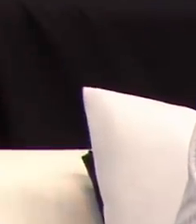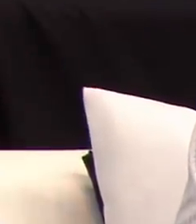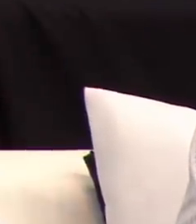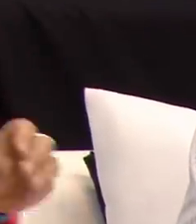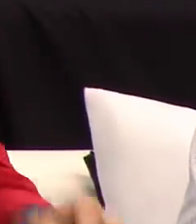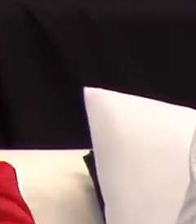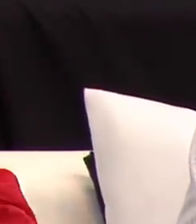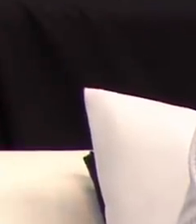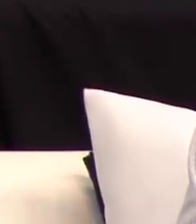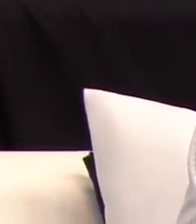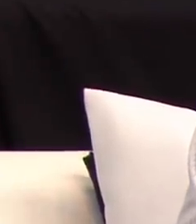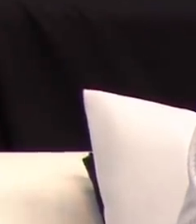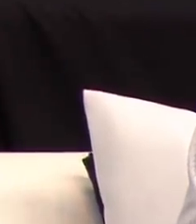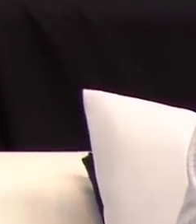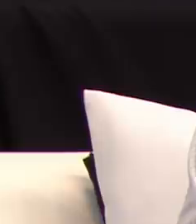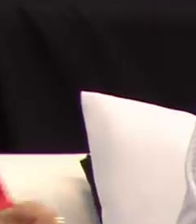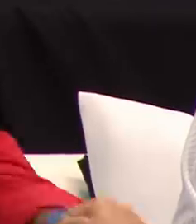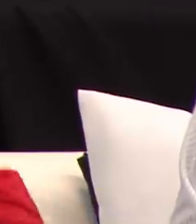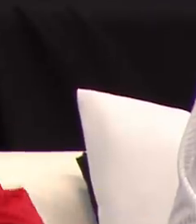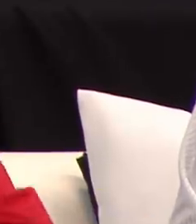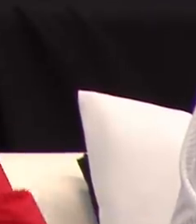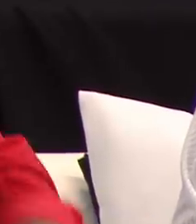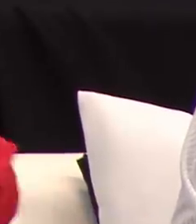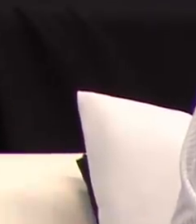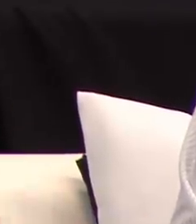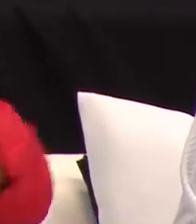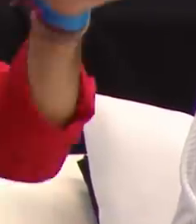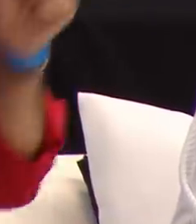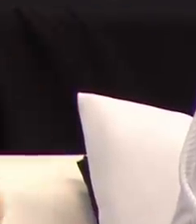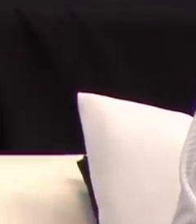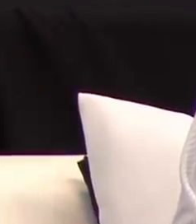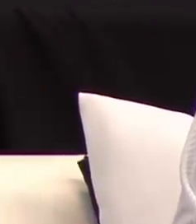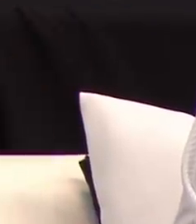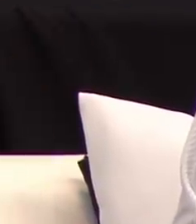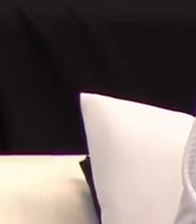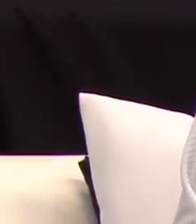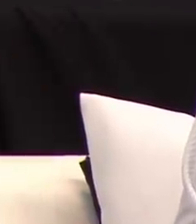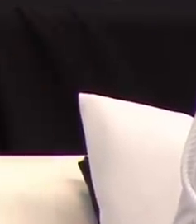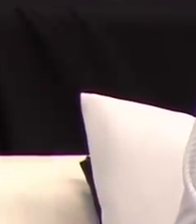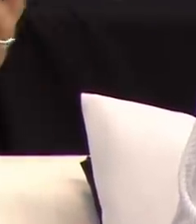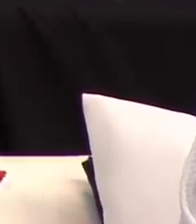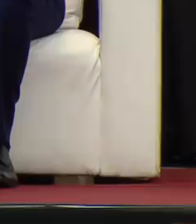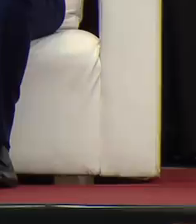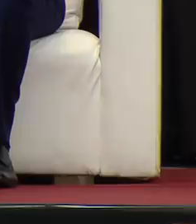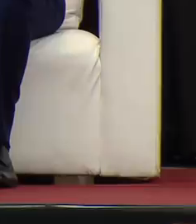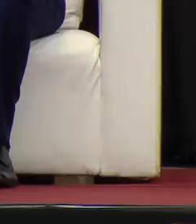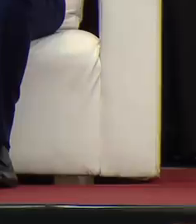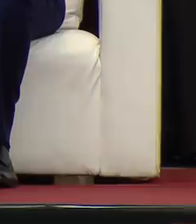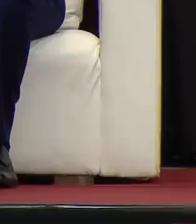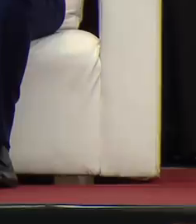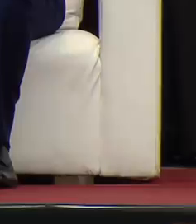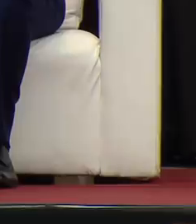una nueva patria. ¿Por qué ha tenido éxito López Obrador? Porque México lo ha entregado a la referencia de los pobres. ¿Por qué tiene